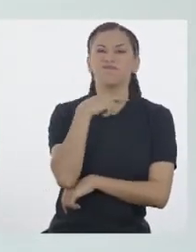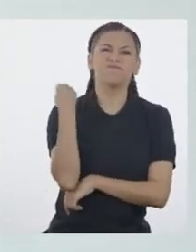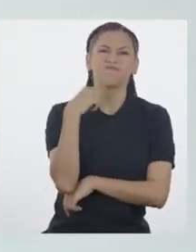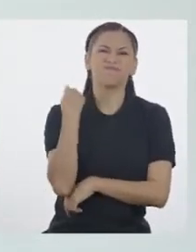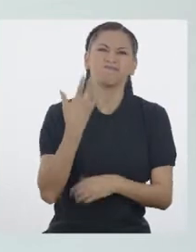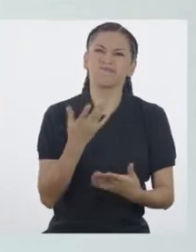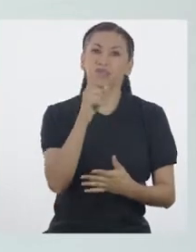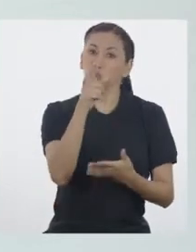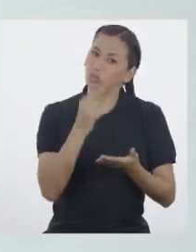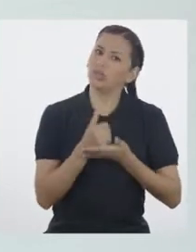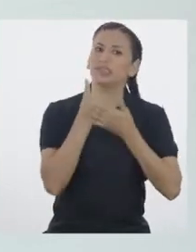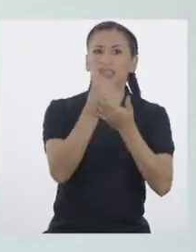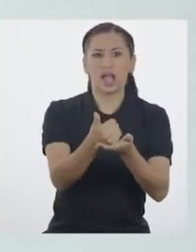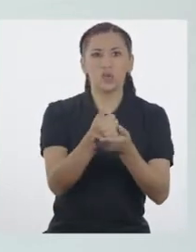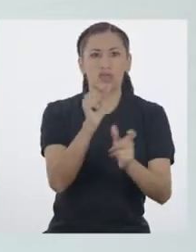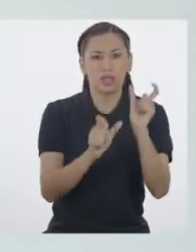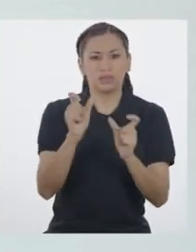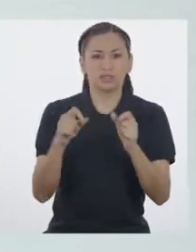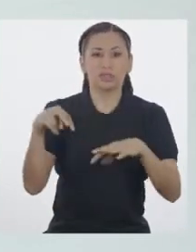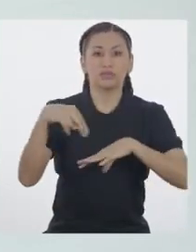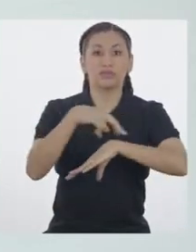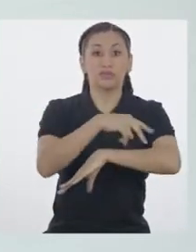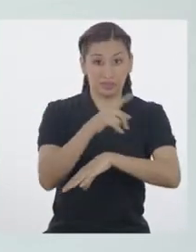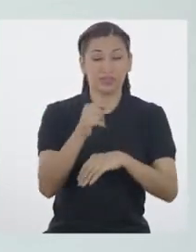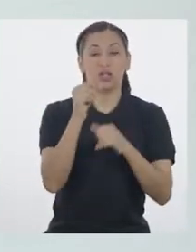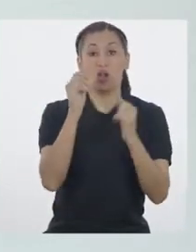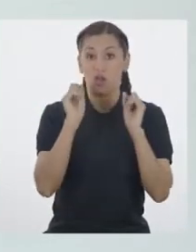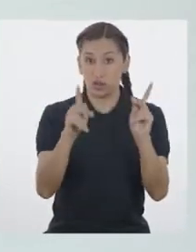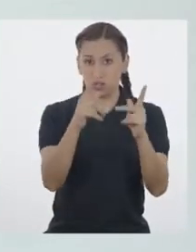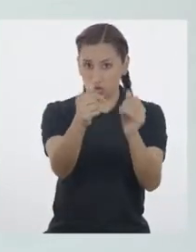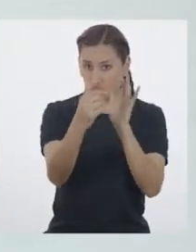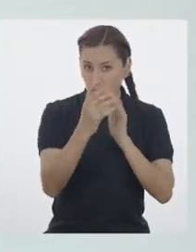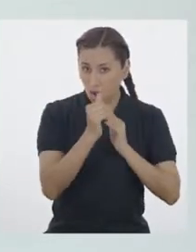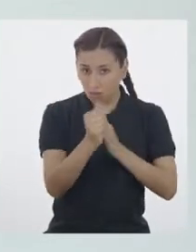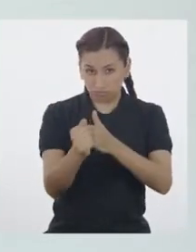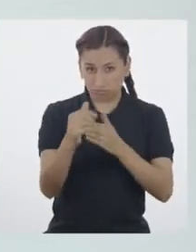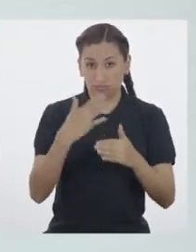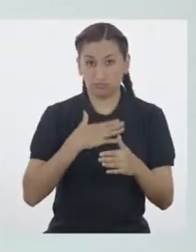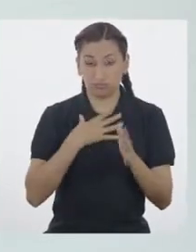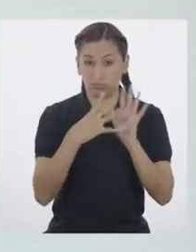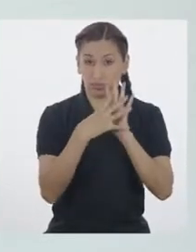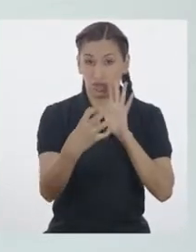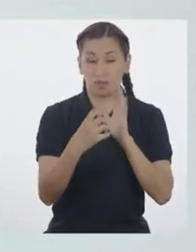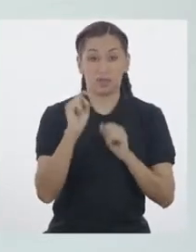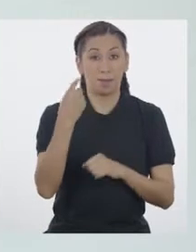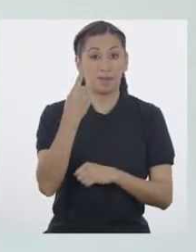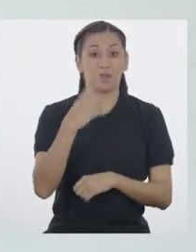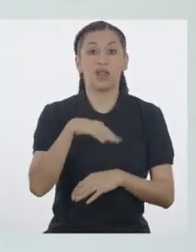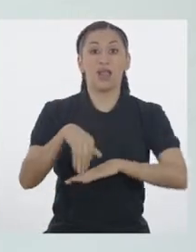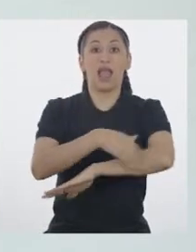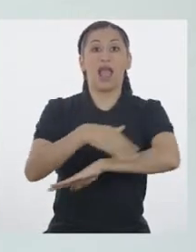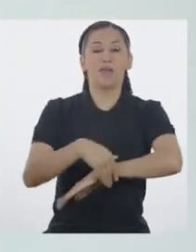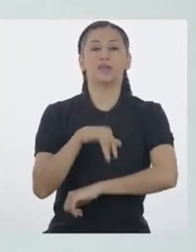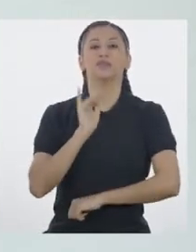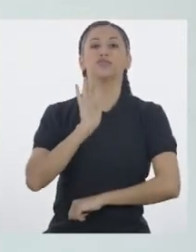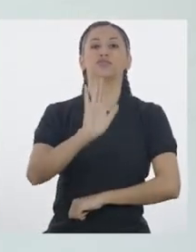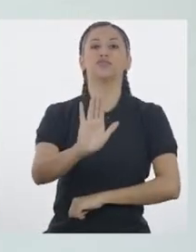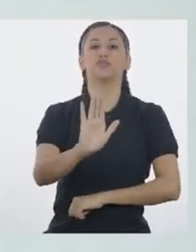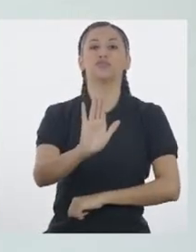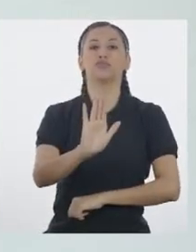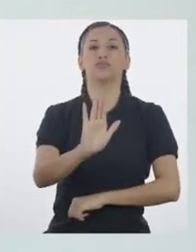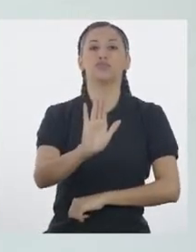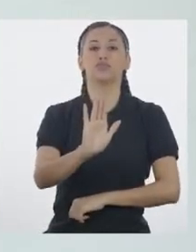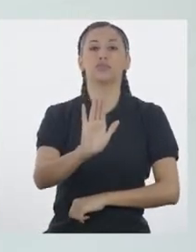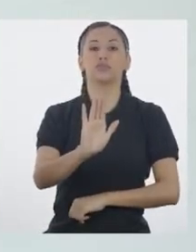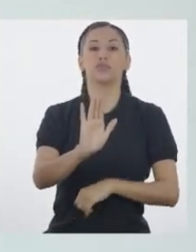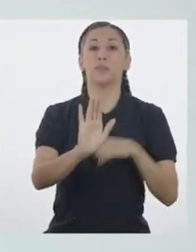que ayudar a que la gente pueda pasar sin peligro. Síganme. Primero, detenemos a los autos que vienen por la avenida principal. Y ahora vamos